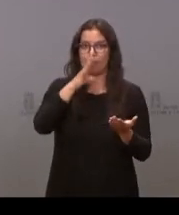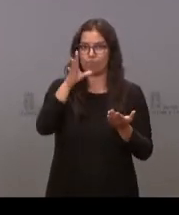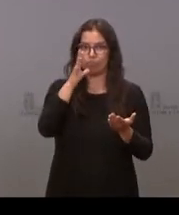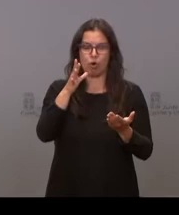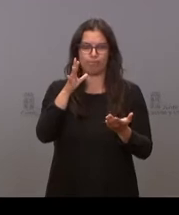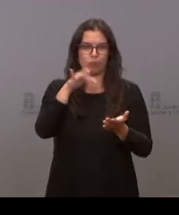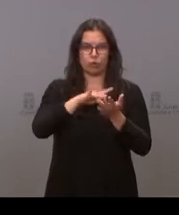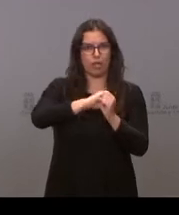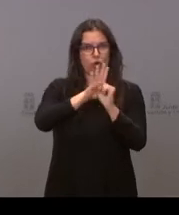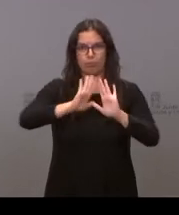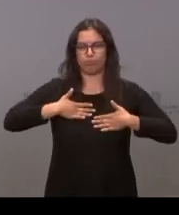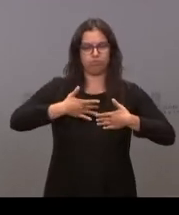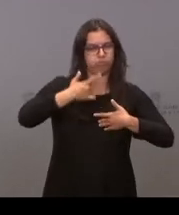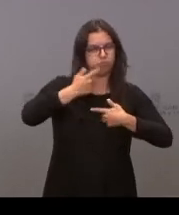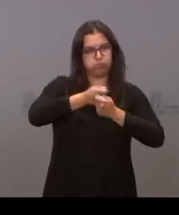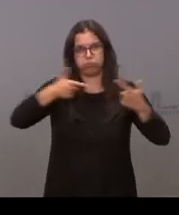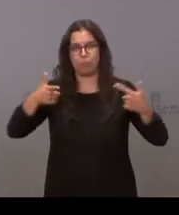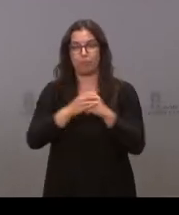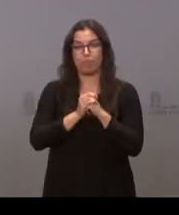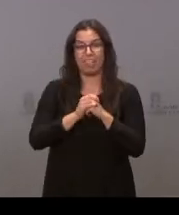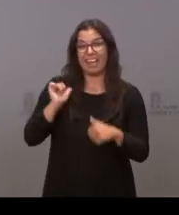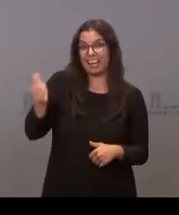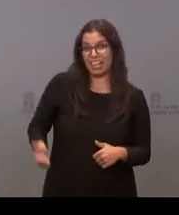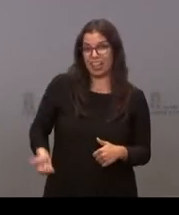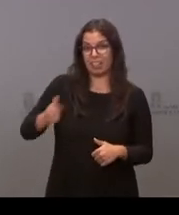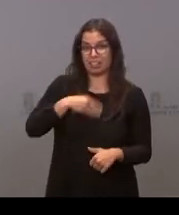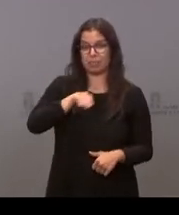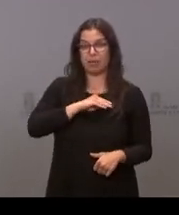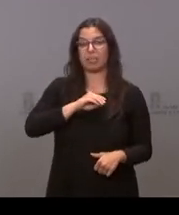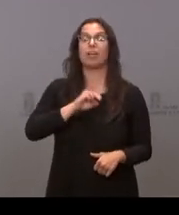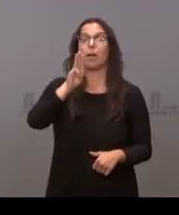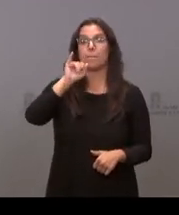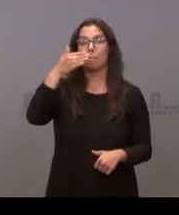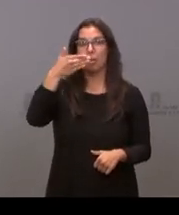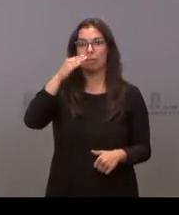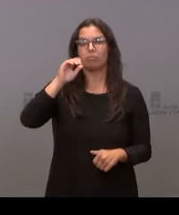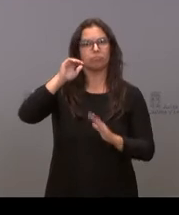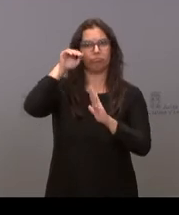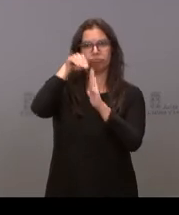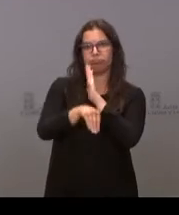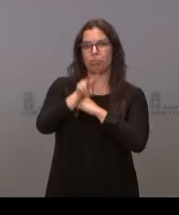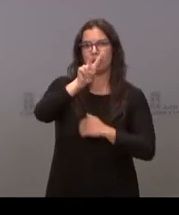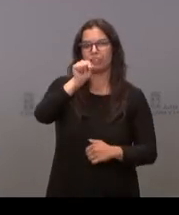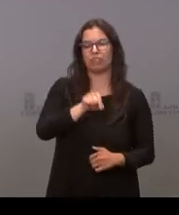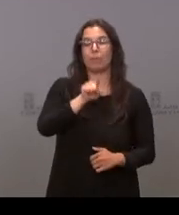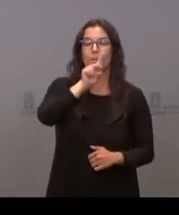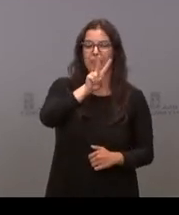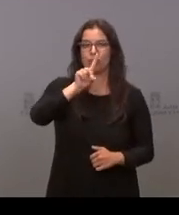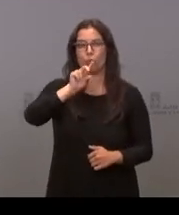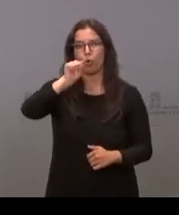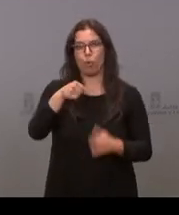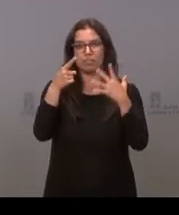ola. El PIB cayó un 21,6% y en ese